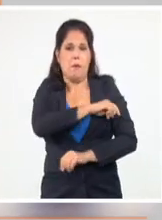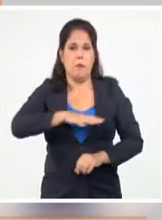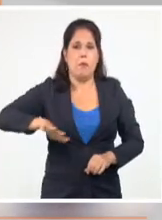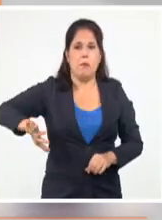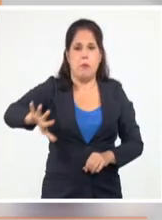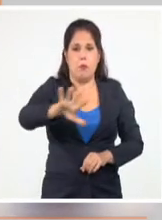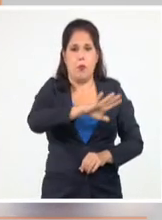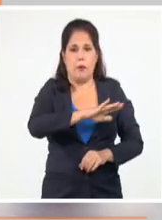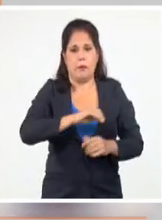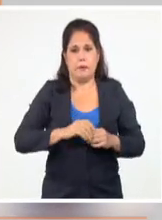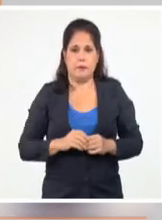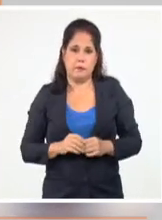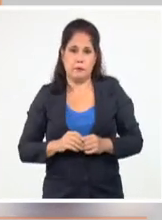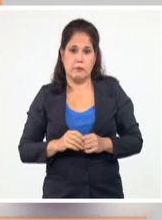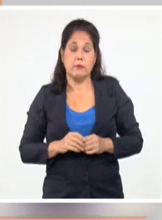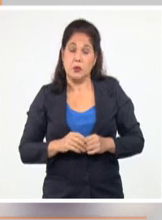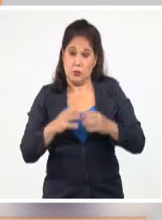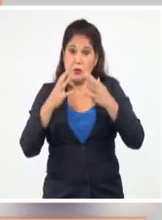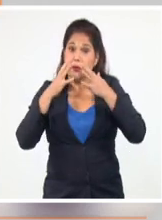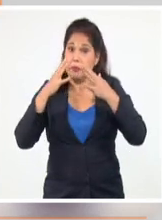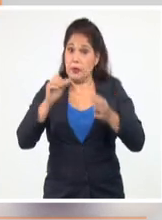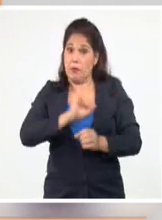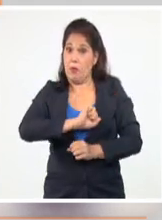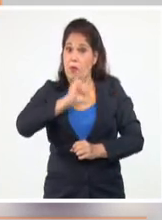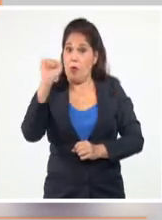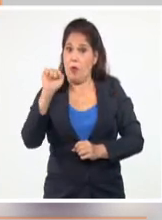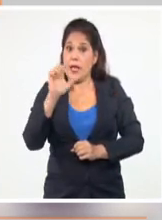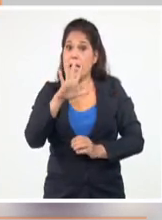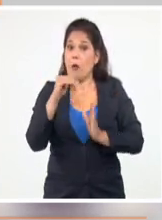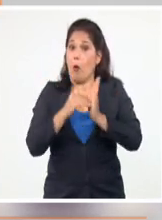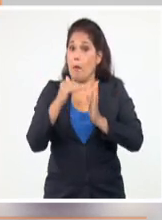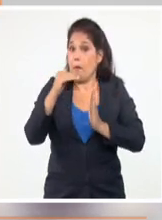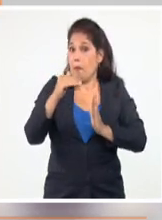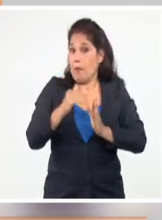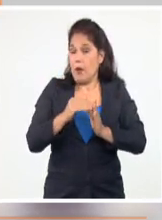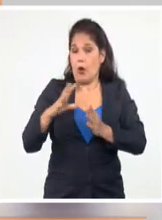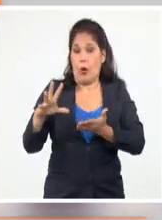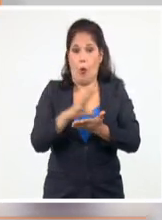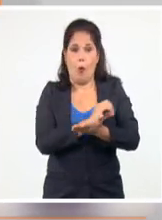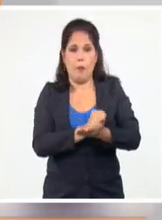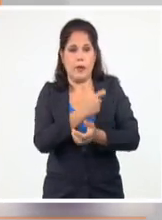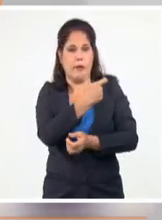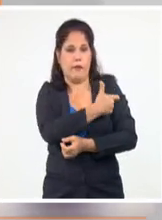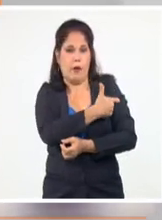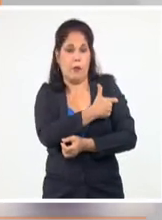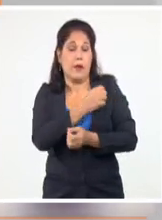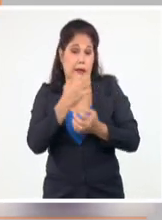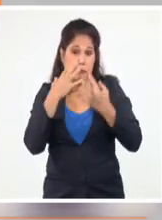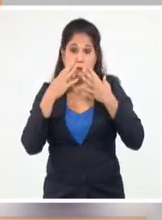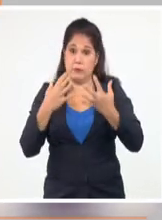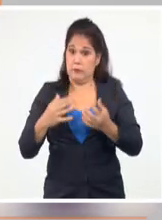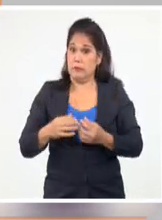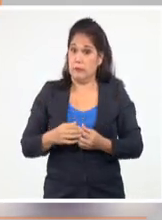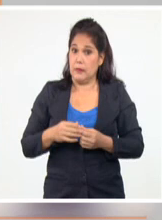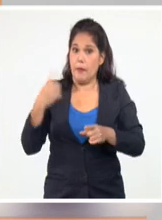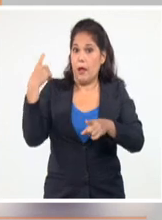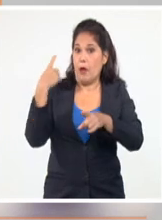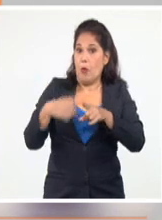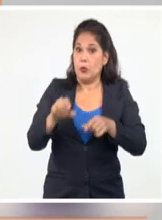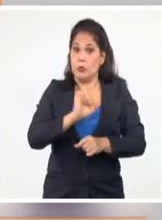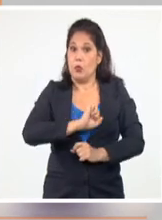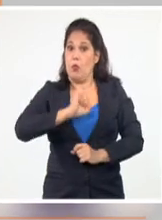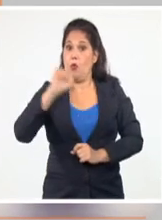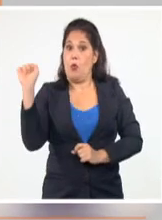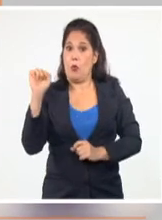-CoV-2. Este es otro hito de superar 5 millones con esquema completo y también, bueno, el hito que todos los días se va